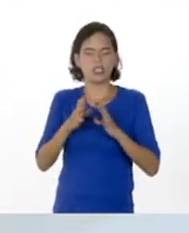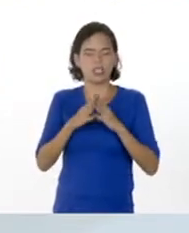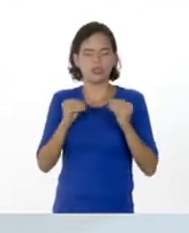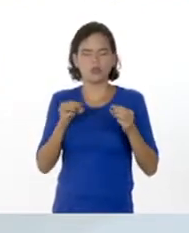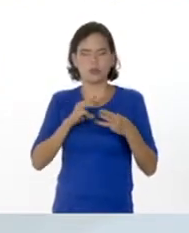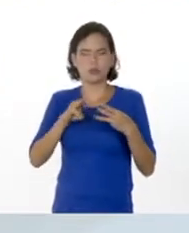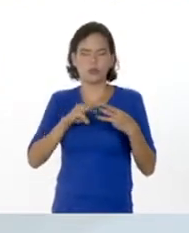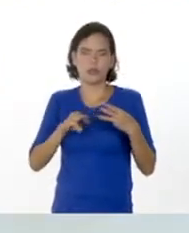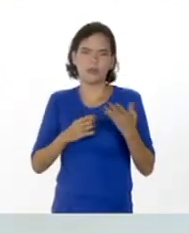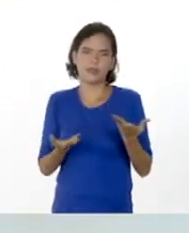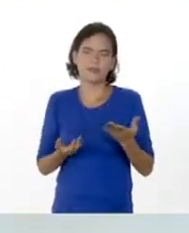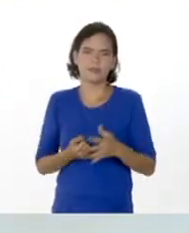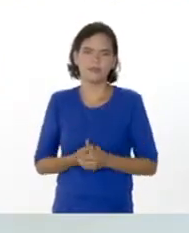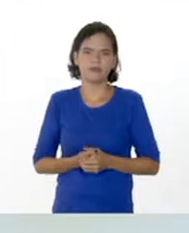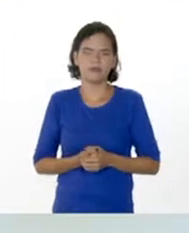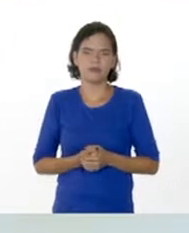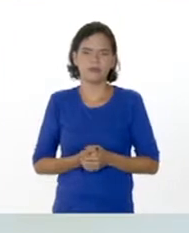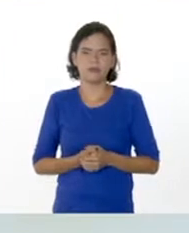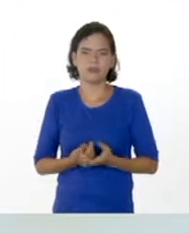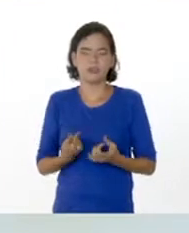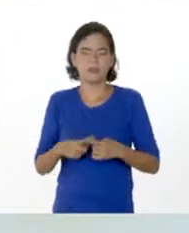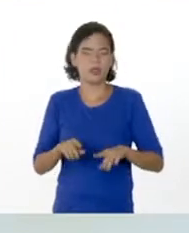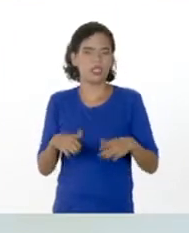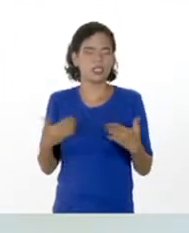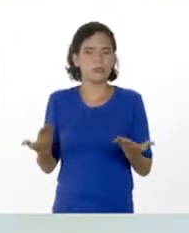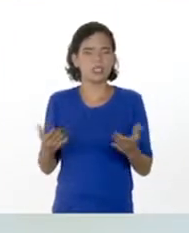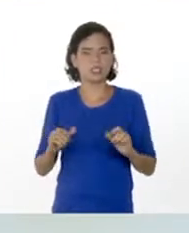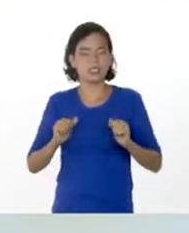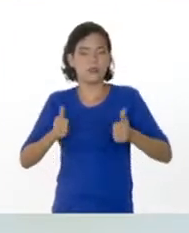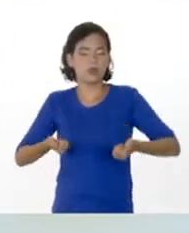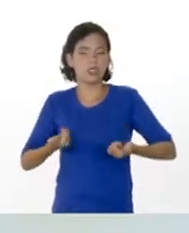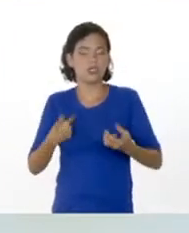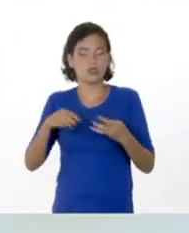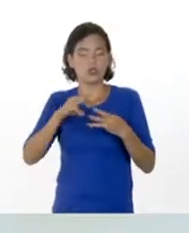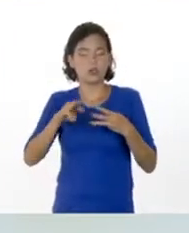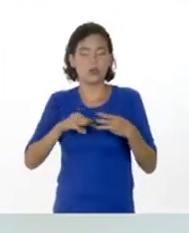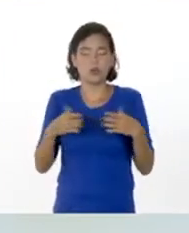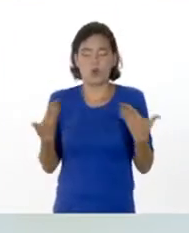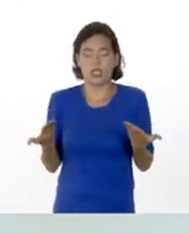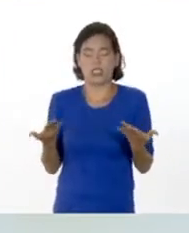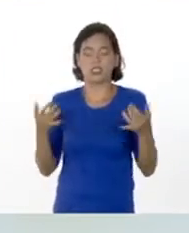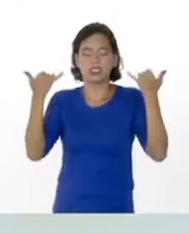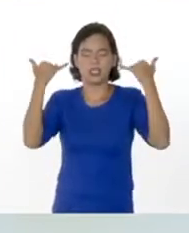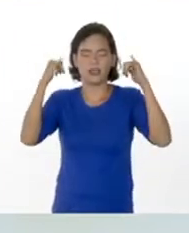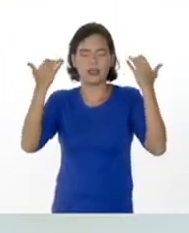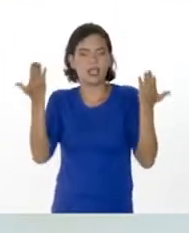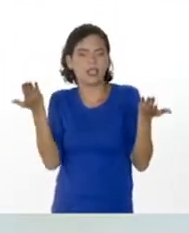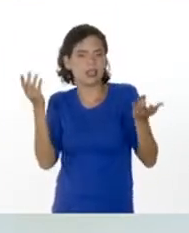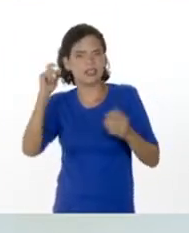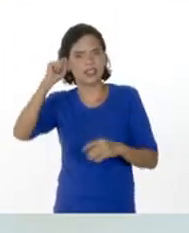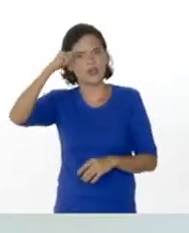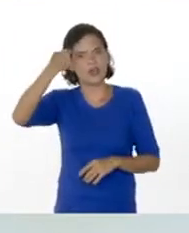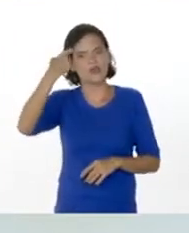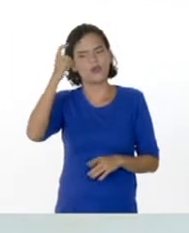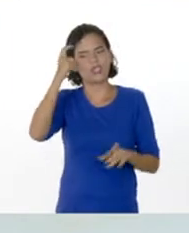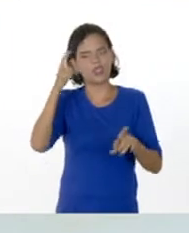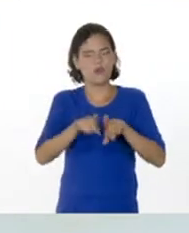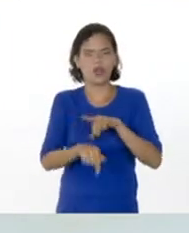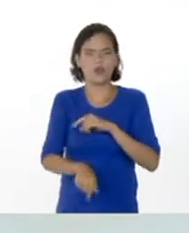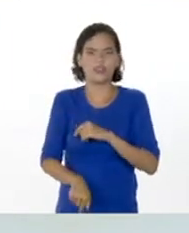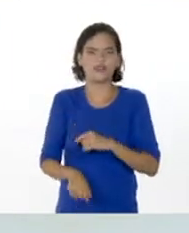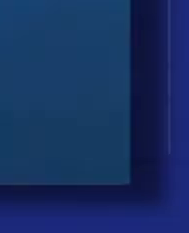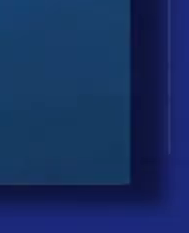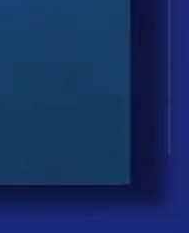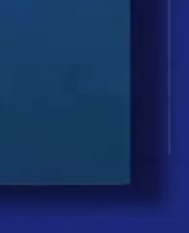programas. Así es Minangeli, pero ¿qué te parece si damos inicio a nuestro programa con que se celebra, que se recuerda o que se conmemora un día